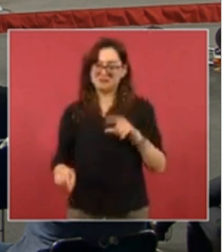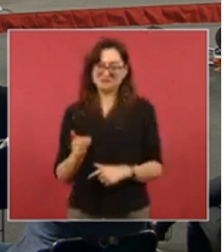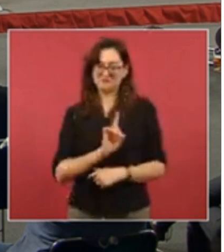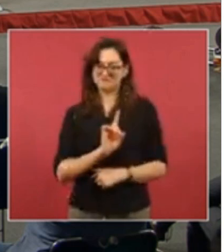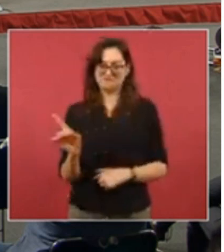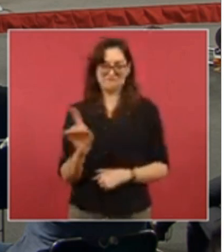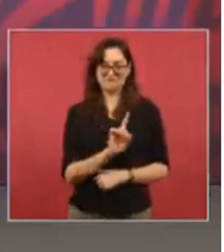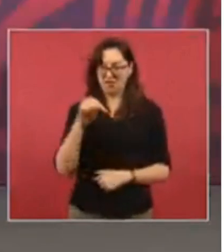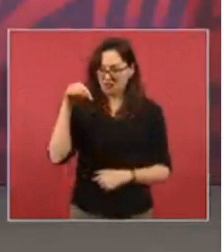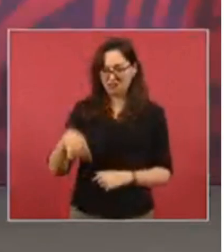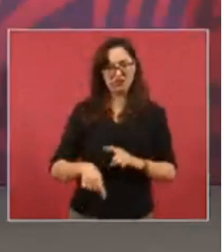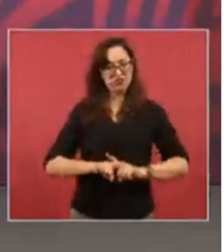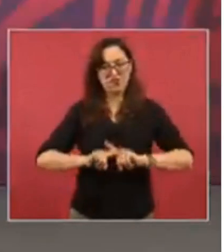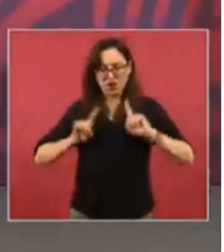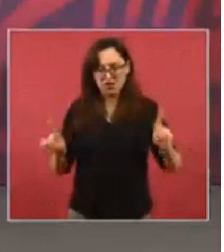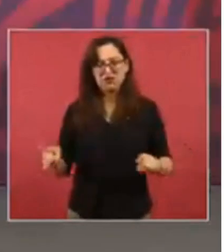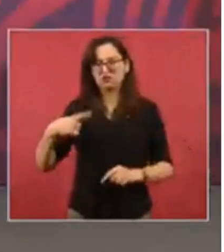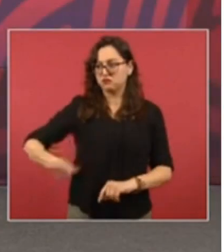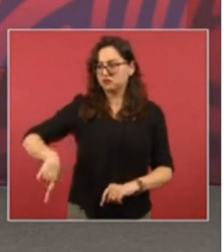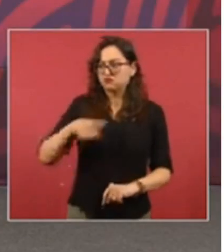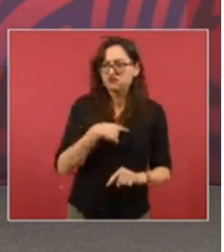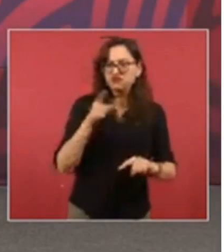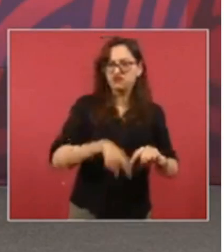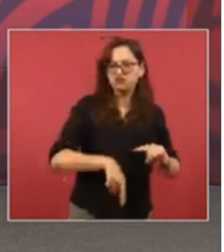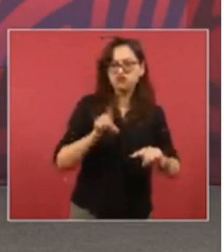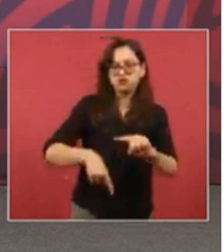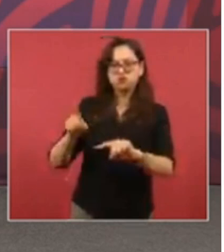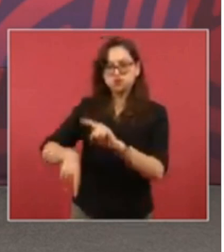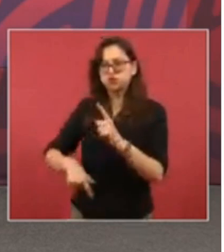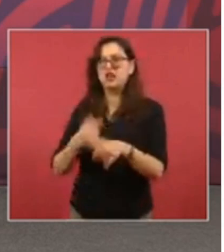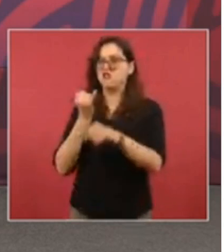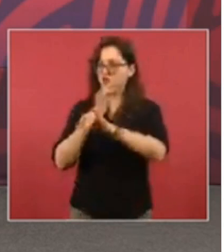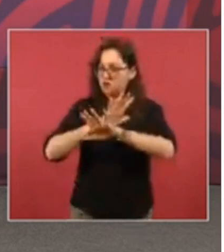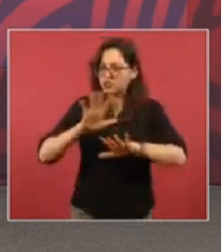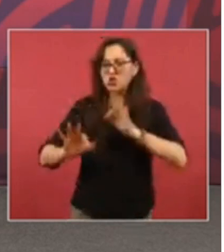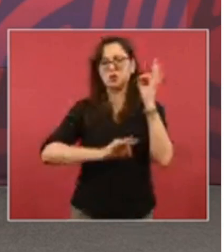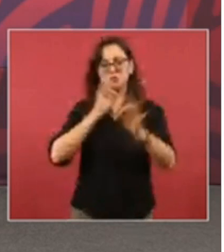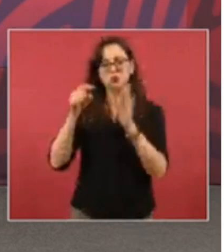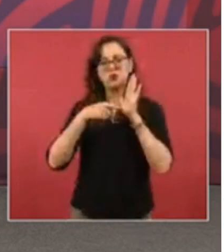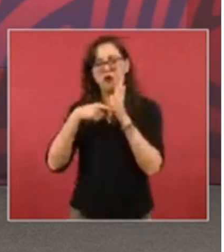y nos está dando resultados